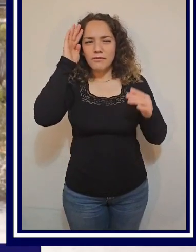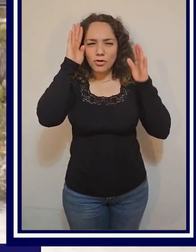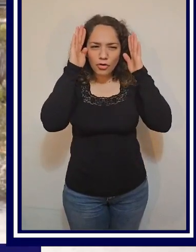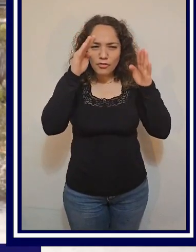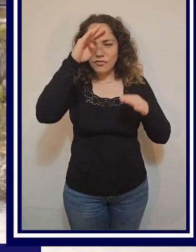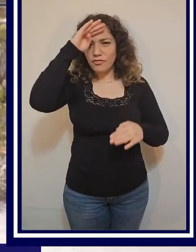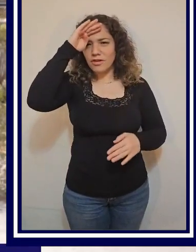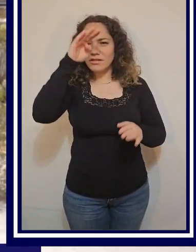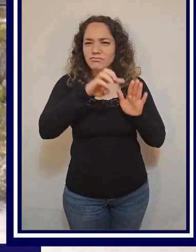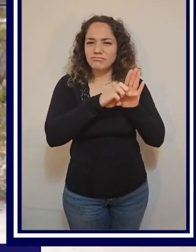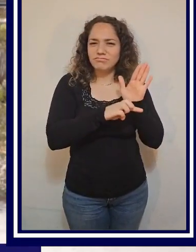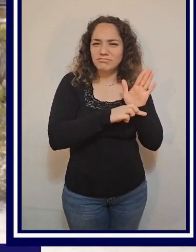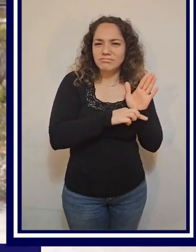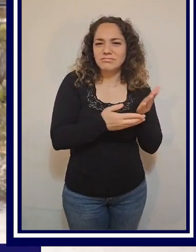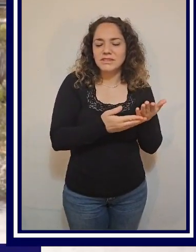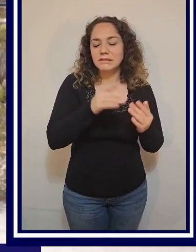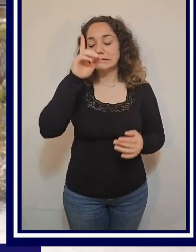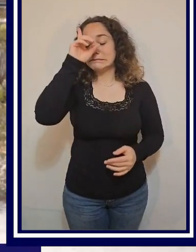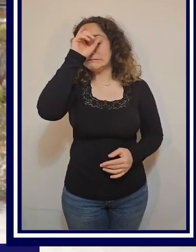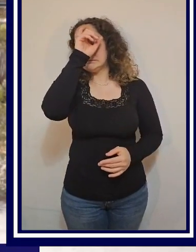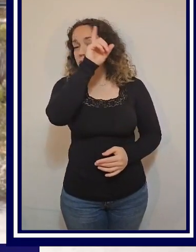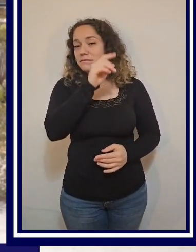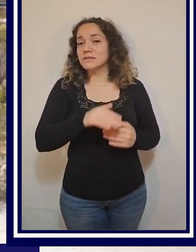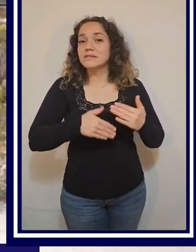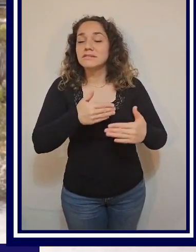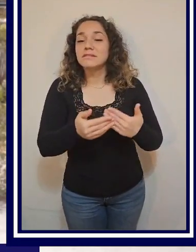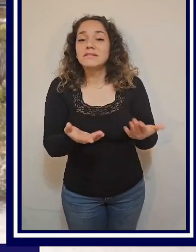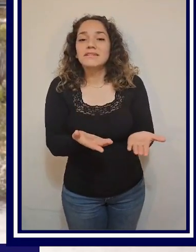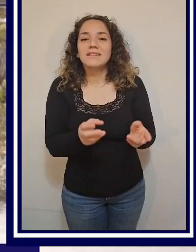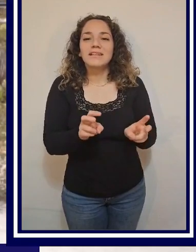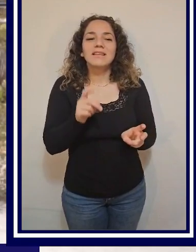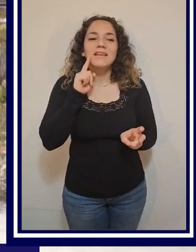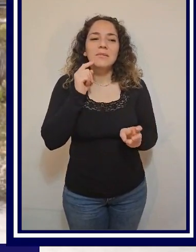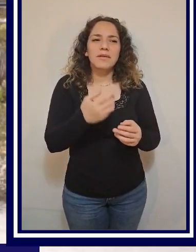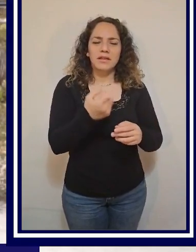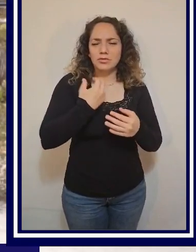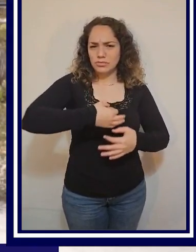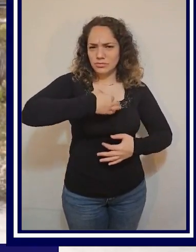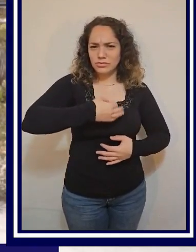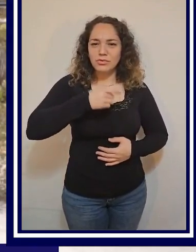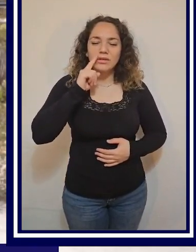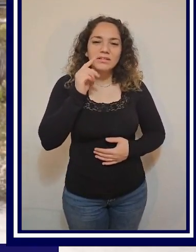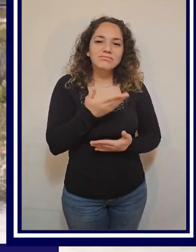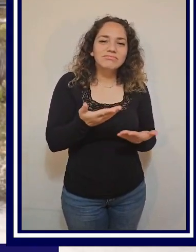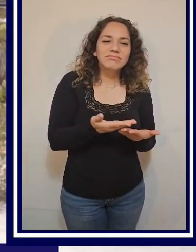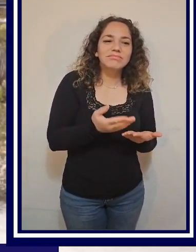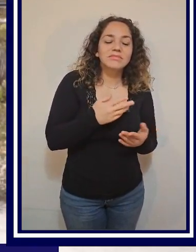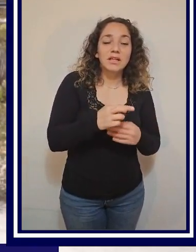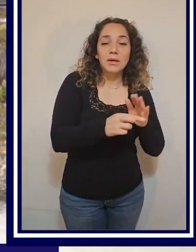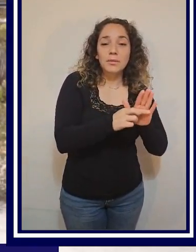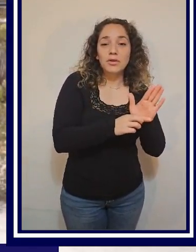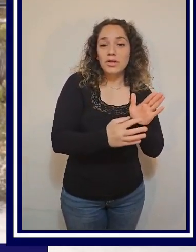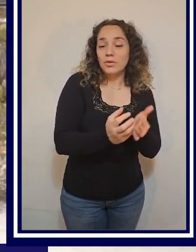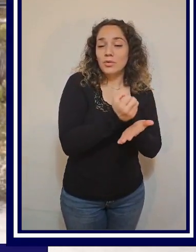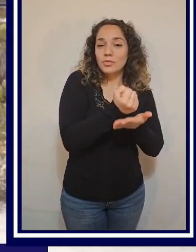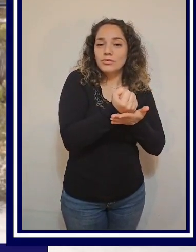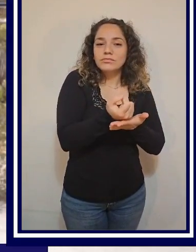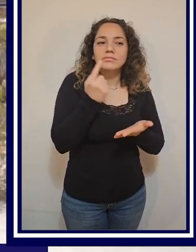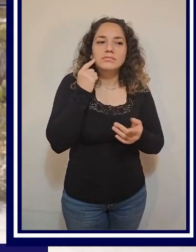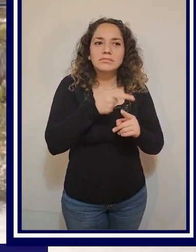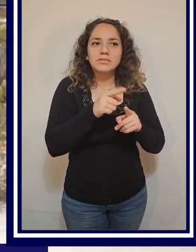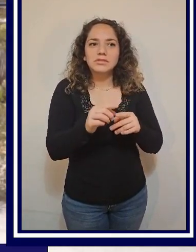proyecto, ha sido súper difícil y con el paso primero de la convicción que he tenido para poder llevar este proyecto a cabo,